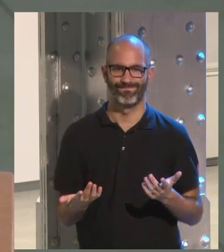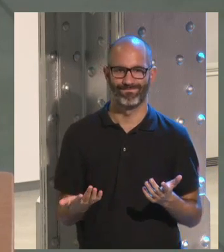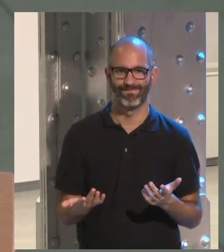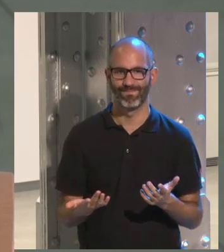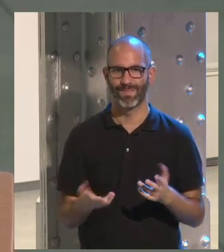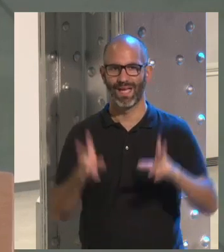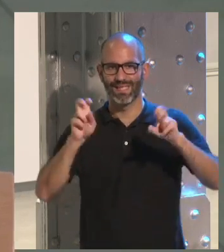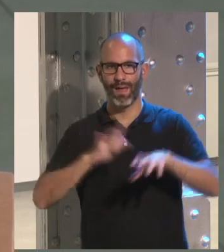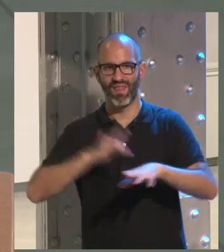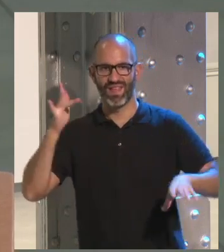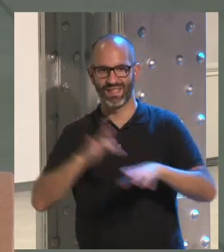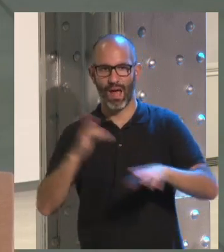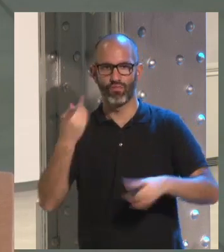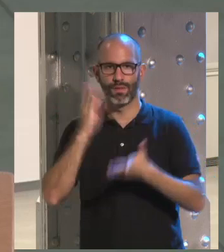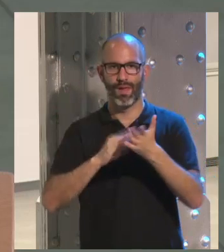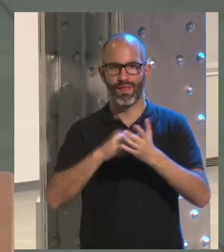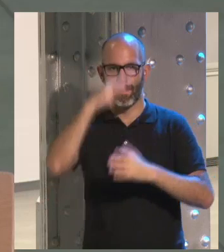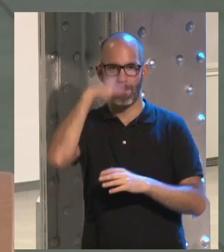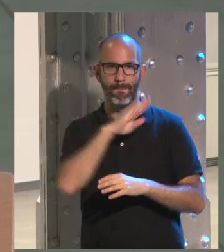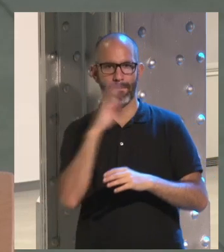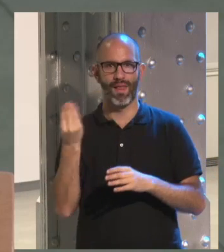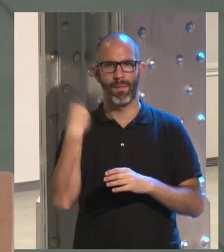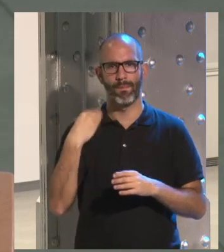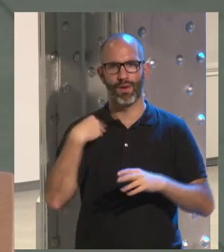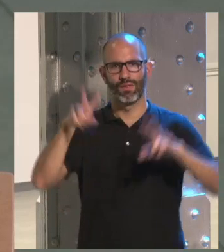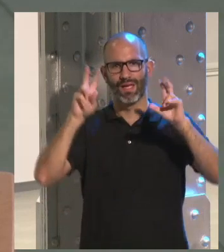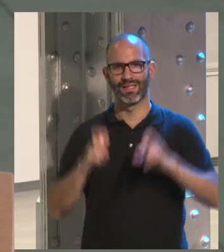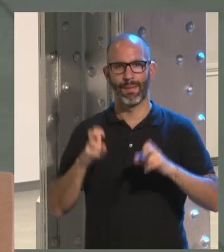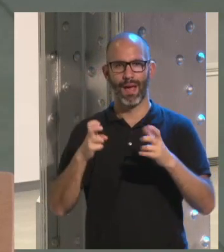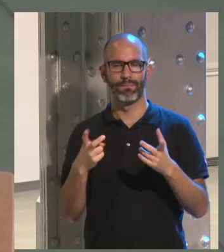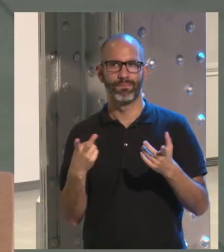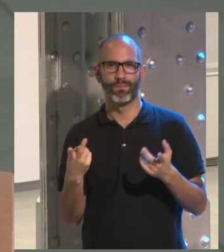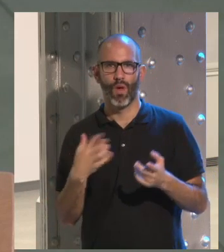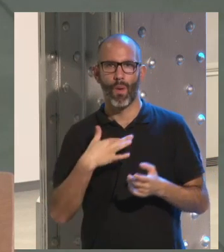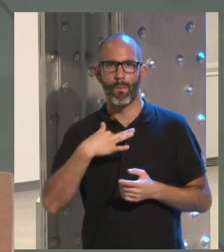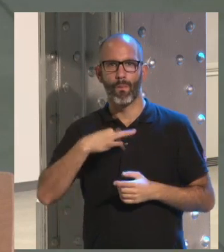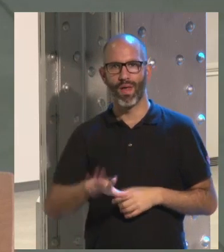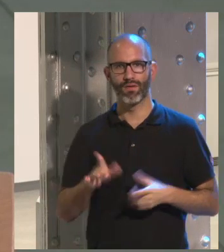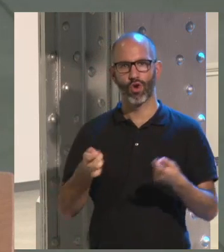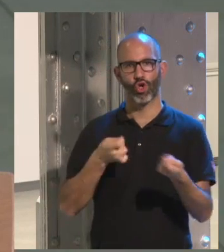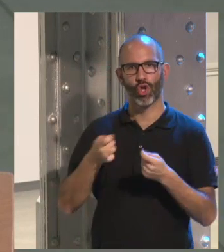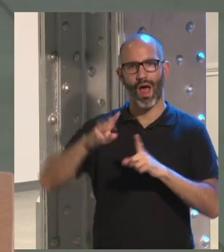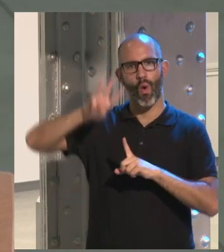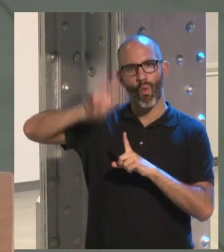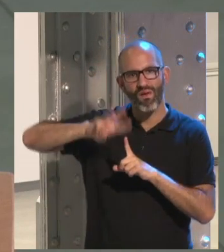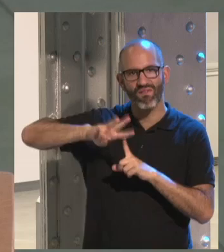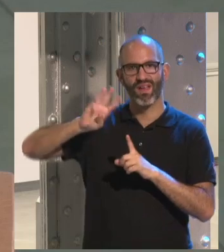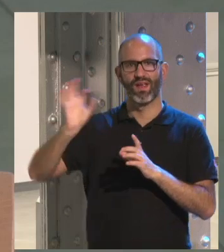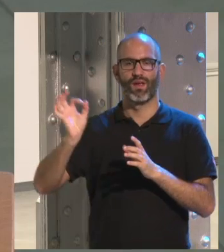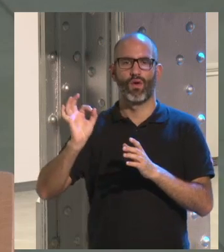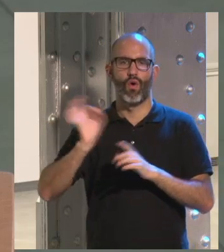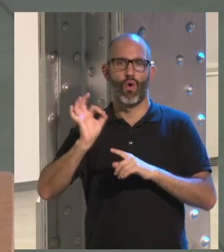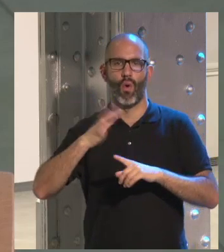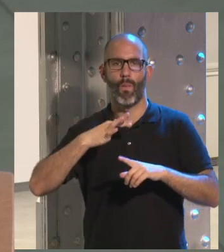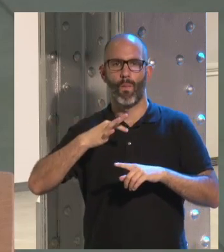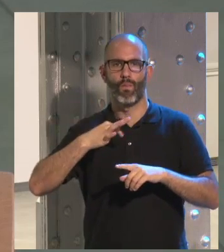los padres nos preguntan de manera muy interactiva sobre dudas que tienen por ejemplo si pueden controlar el wifi en